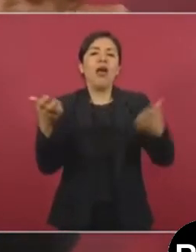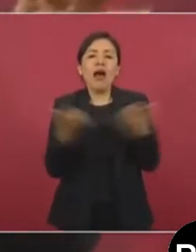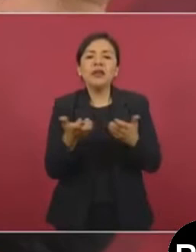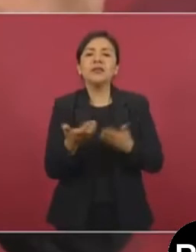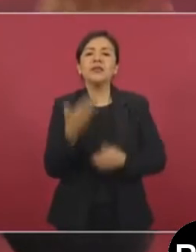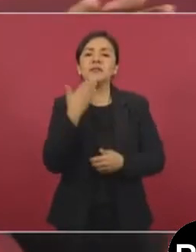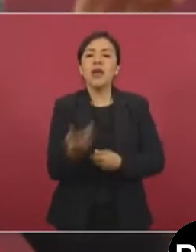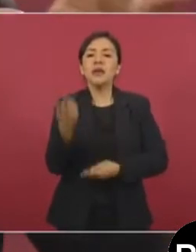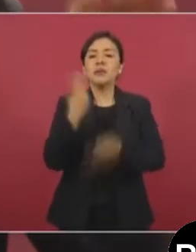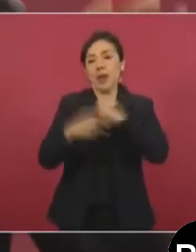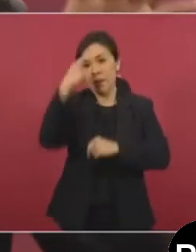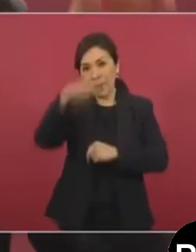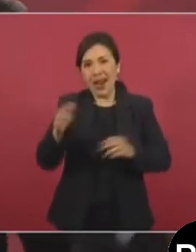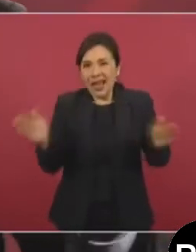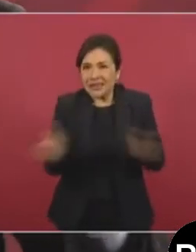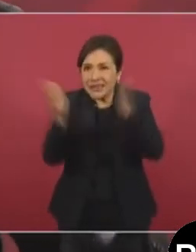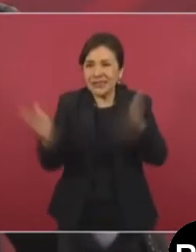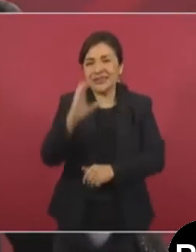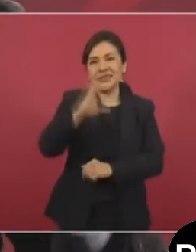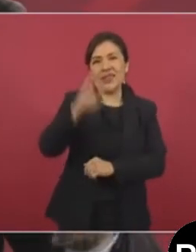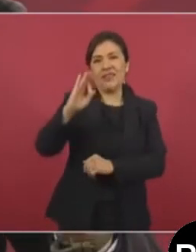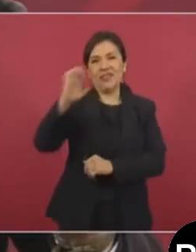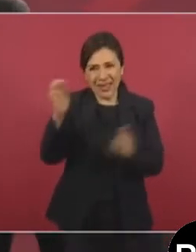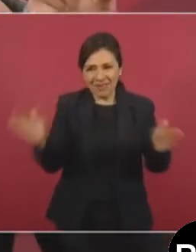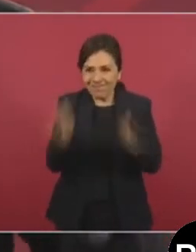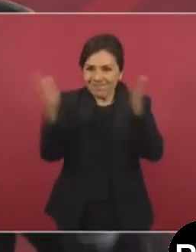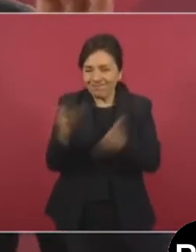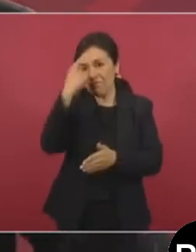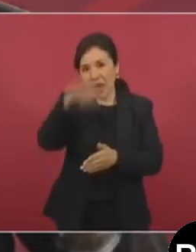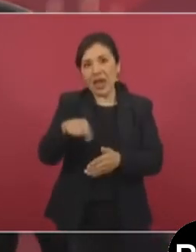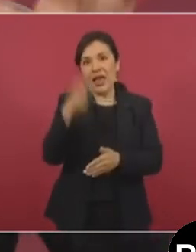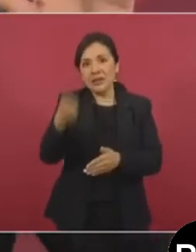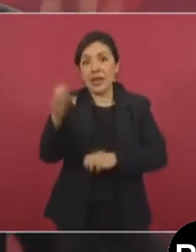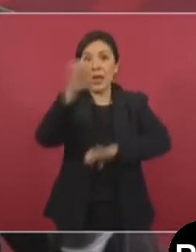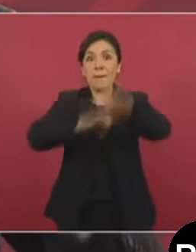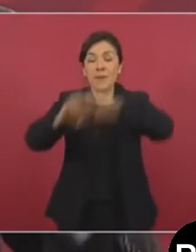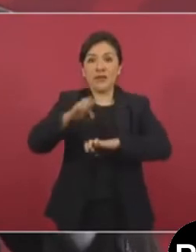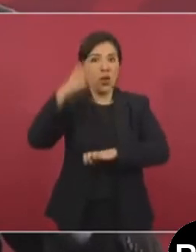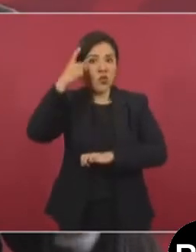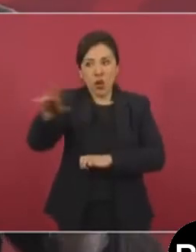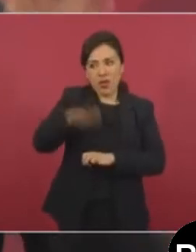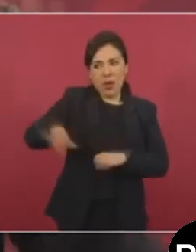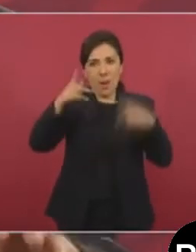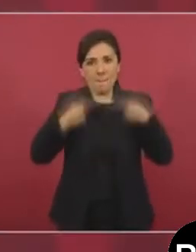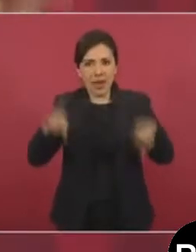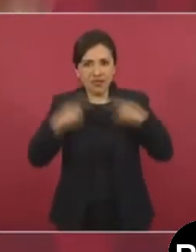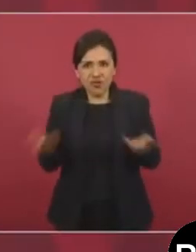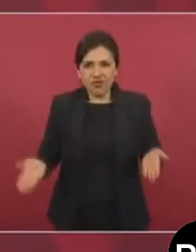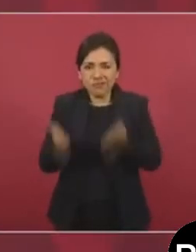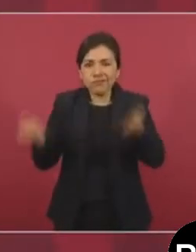a la Comisión Federal de Electricidad rescatar esta empresa pública y